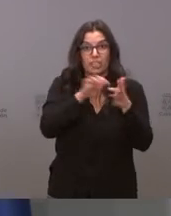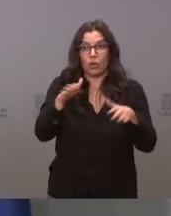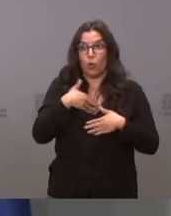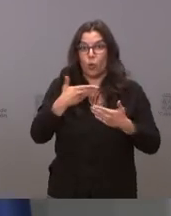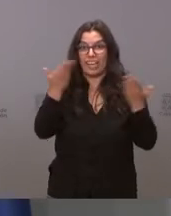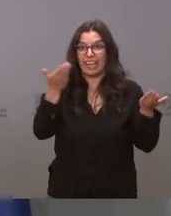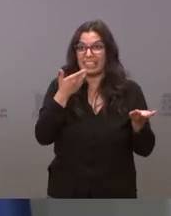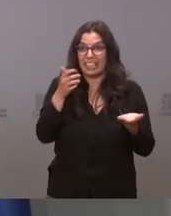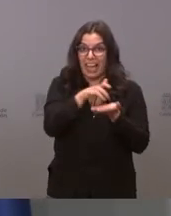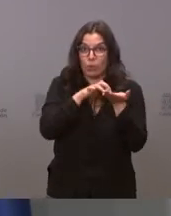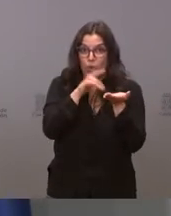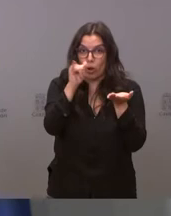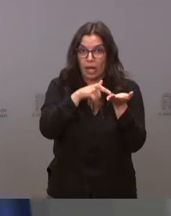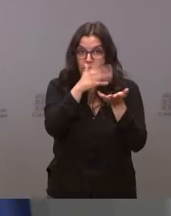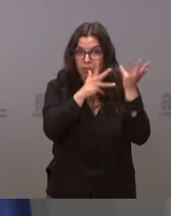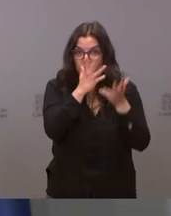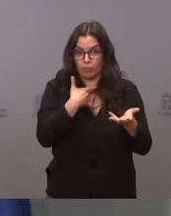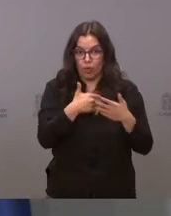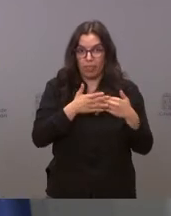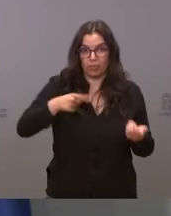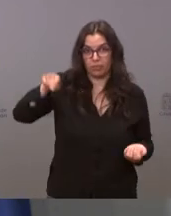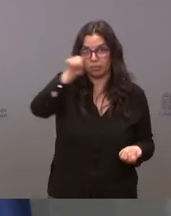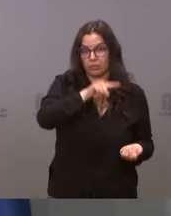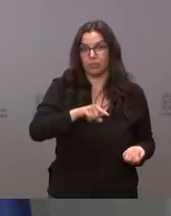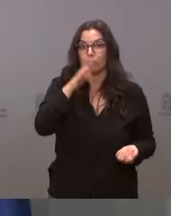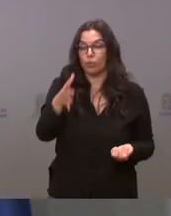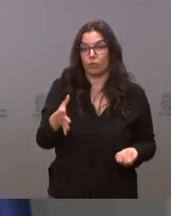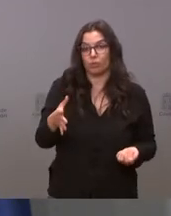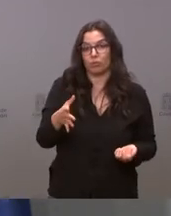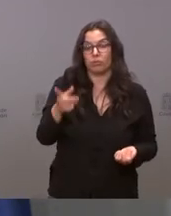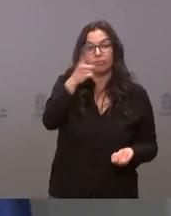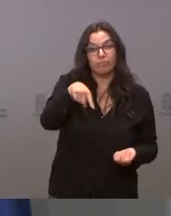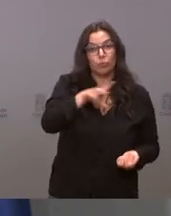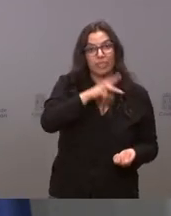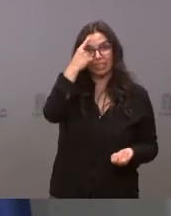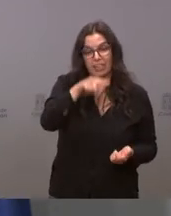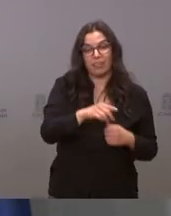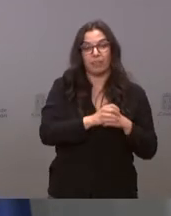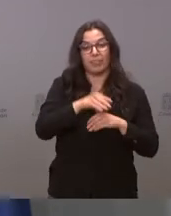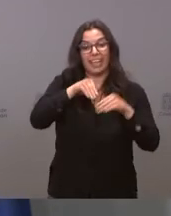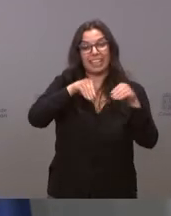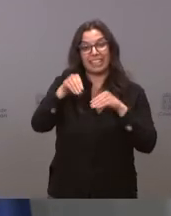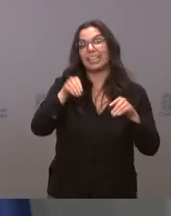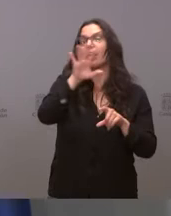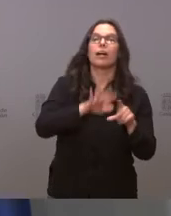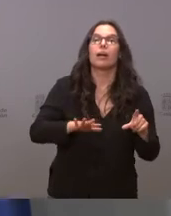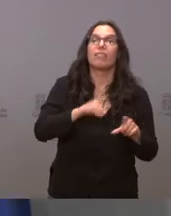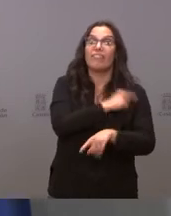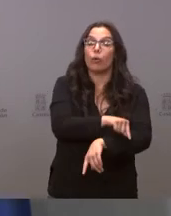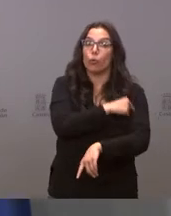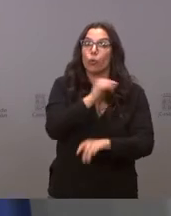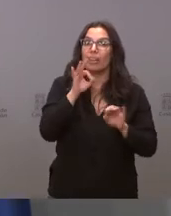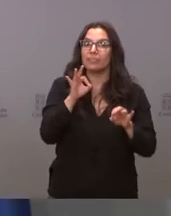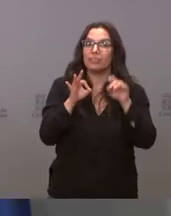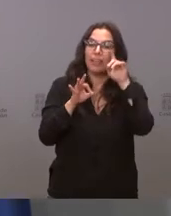calculadora puede hacer el cálculo porque como todos ustedes saben la estrategia de vacunación se basa